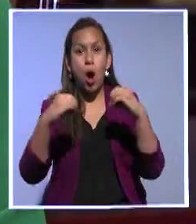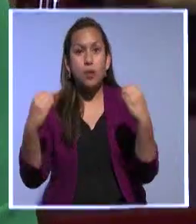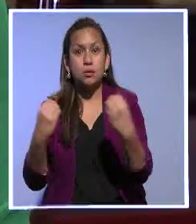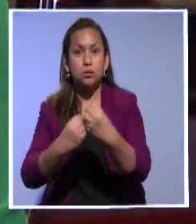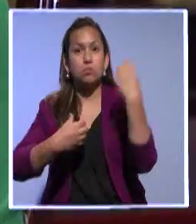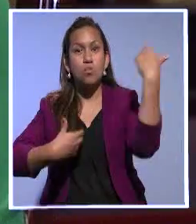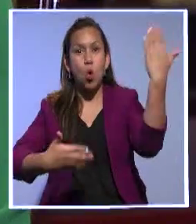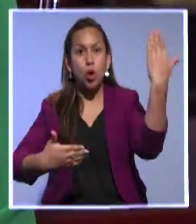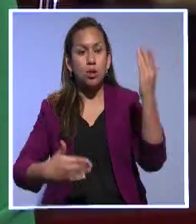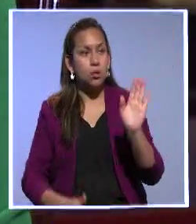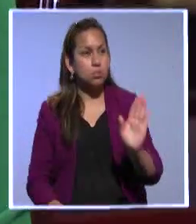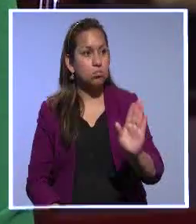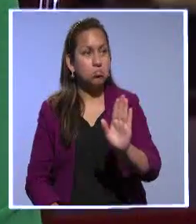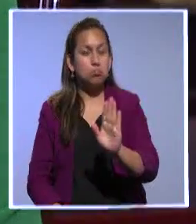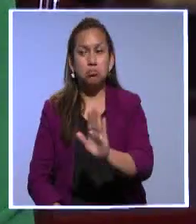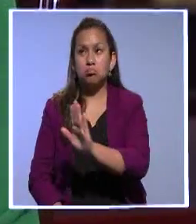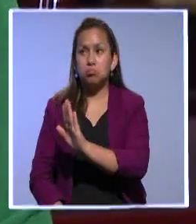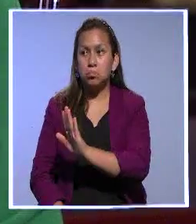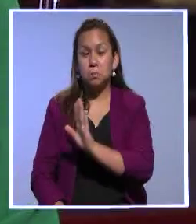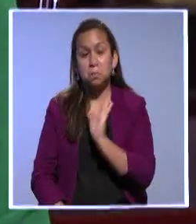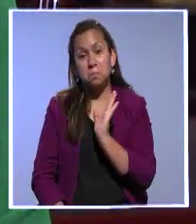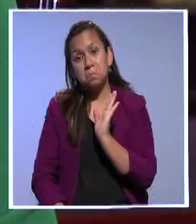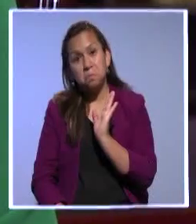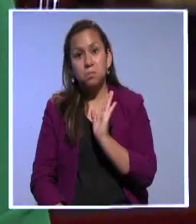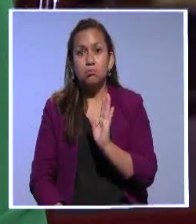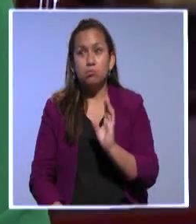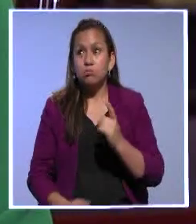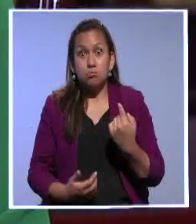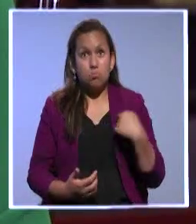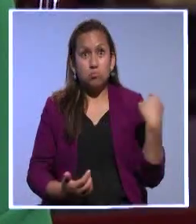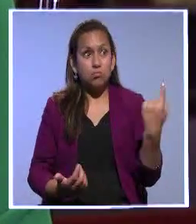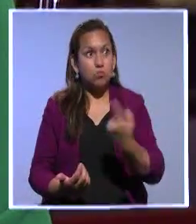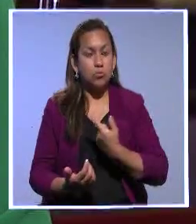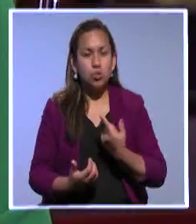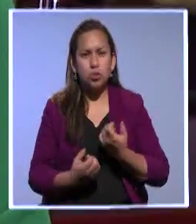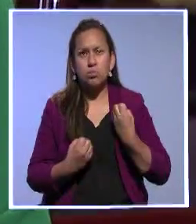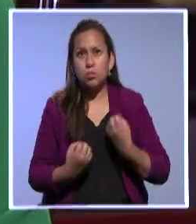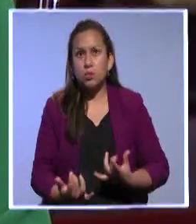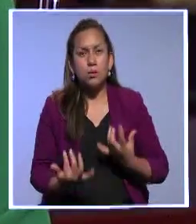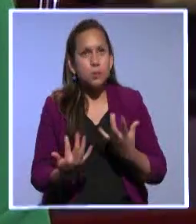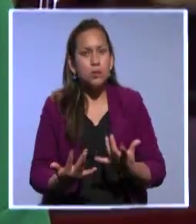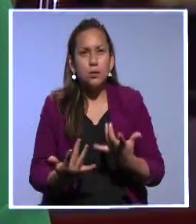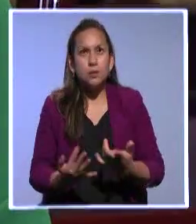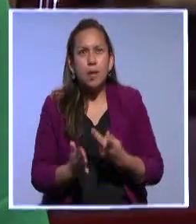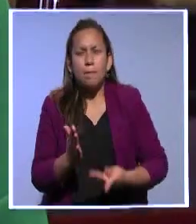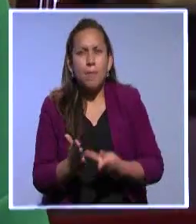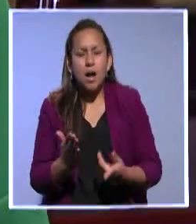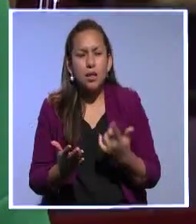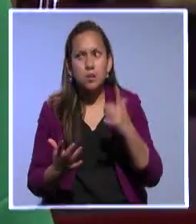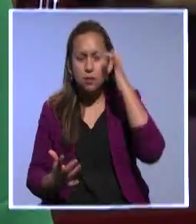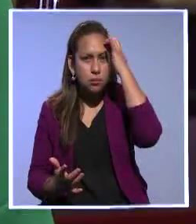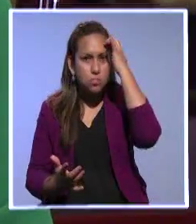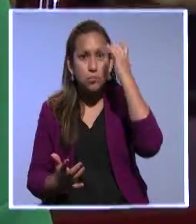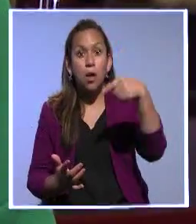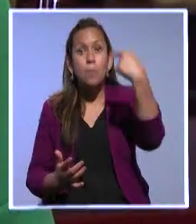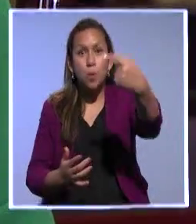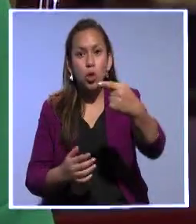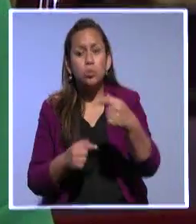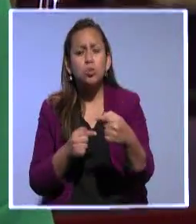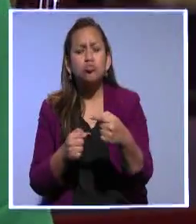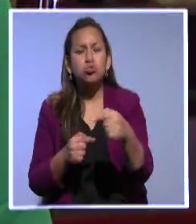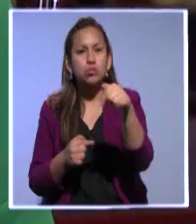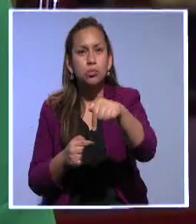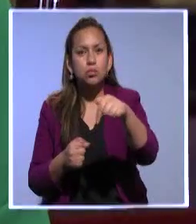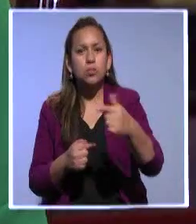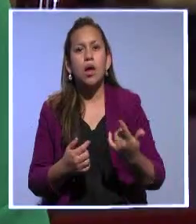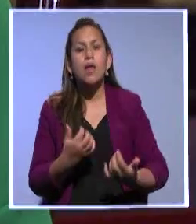mucha expectativa por lo que serán las elecciones de febrero del próximo año y fundamentalmente también sobre lo que será el futuro de